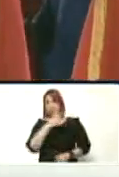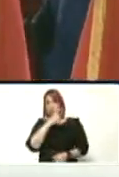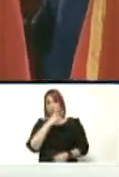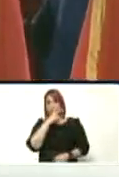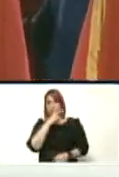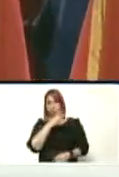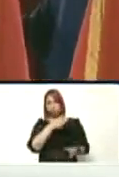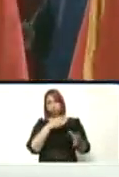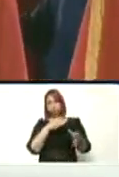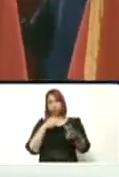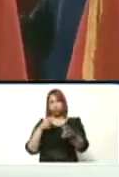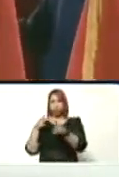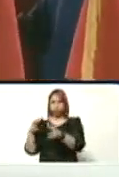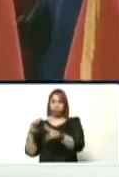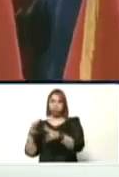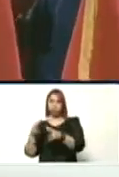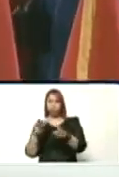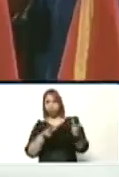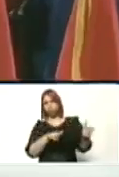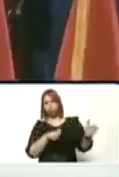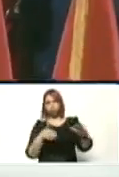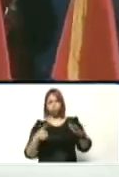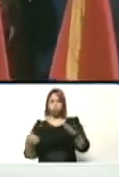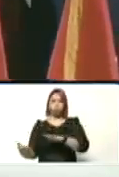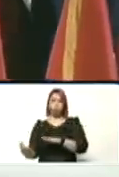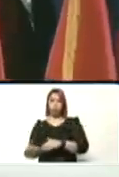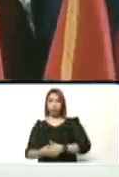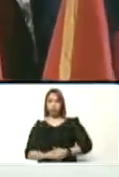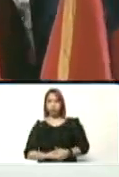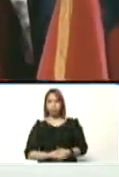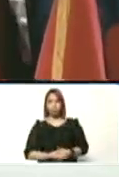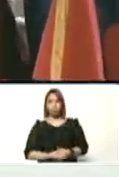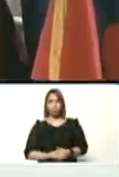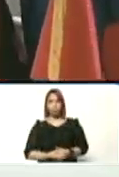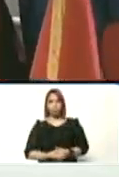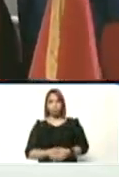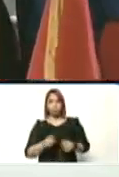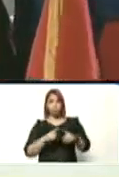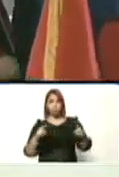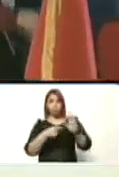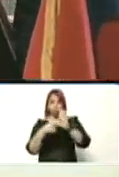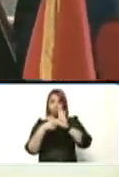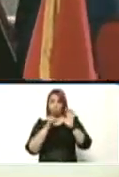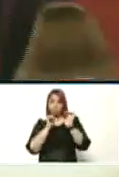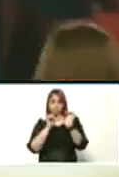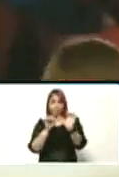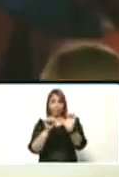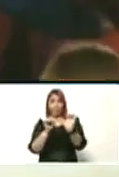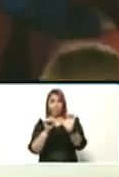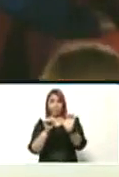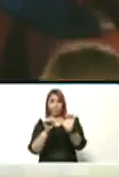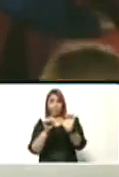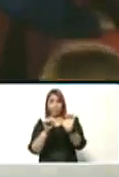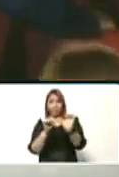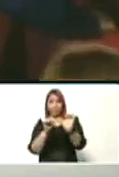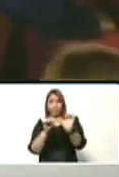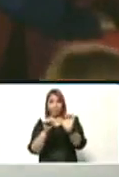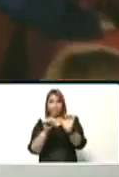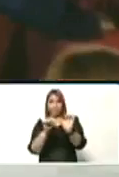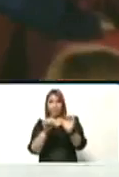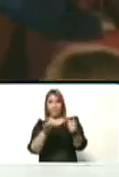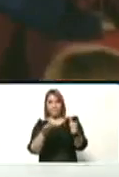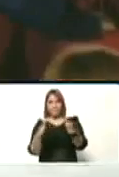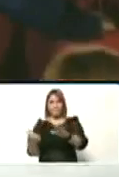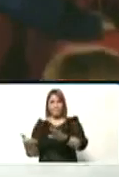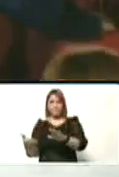acribillado asesinado pero su ejemplo quedó mataron su